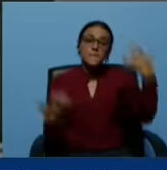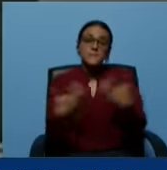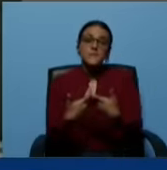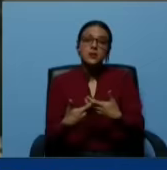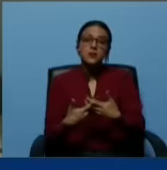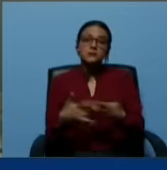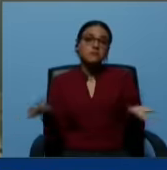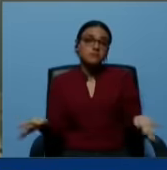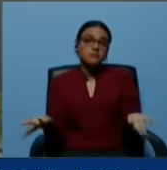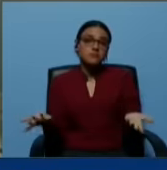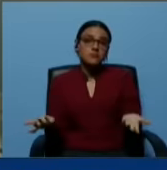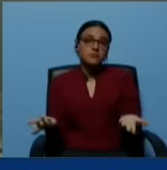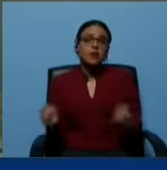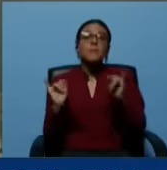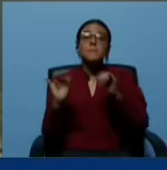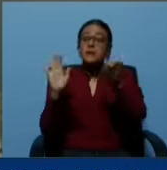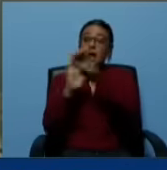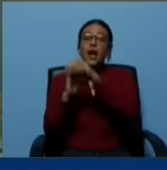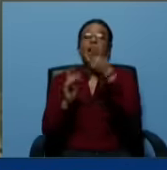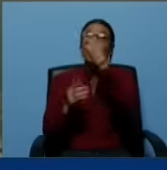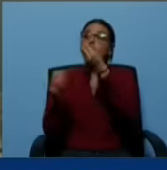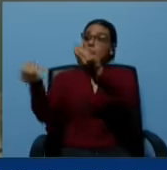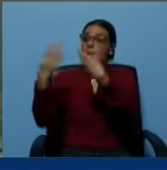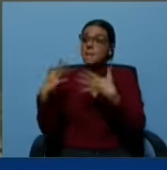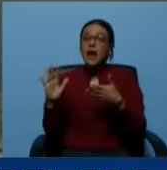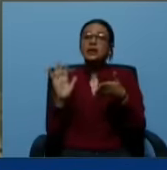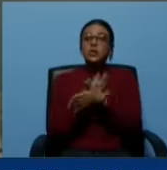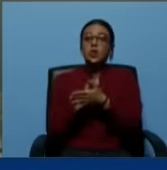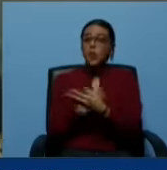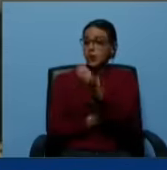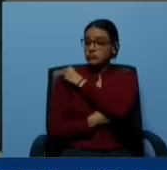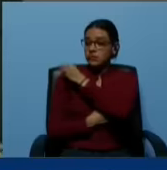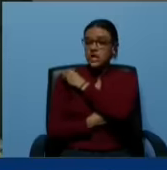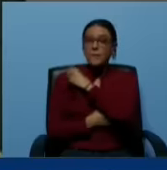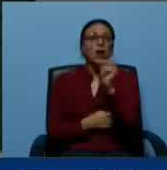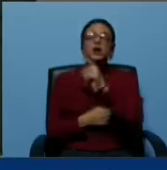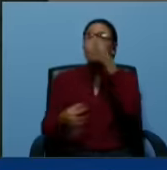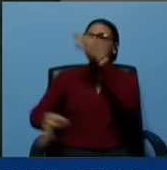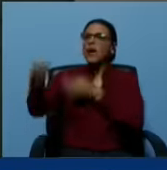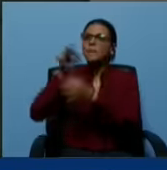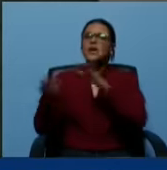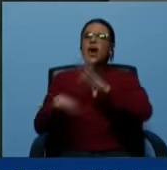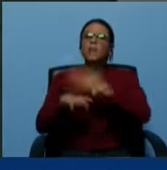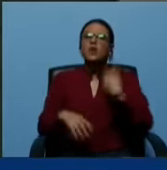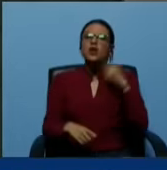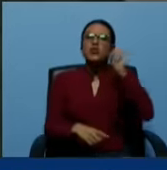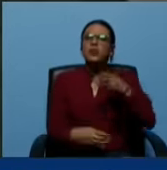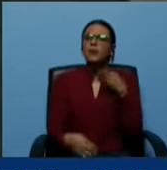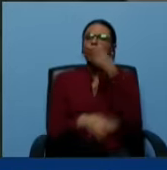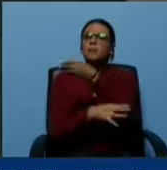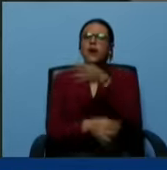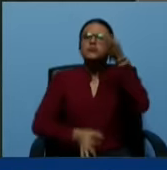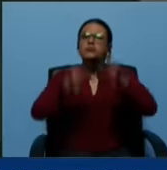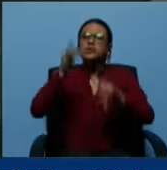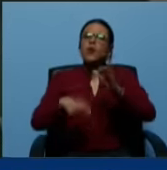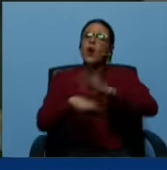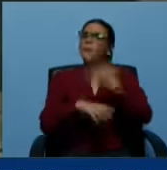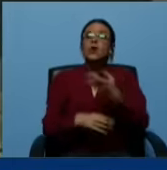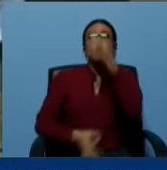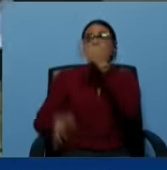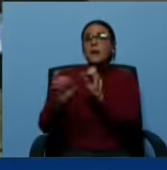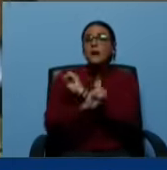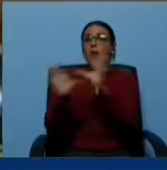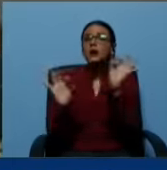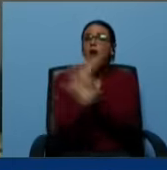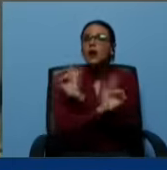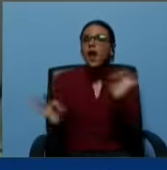hecho. En la boleta de citación no se especificaba el carácter, el por qué yo acudí aquí y si nos exigía unos